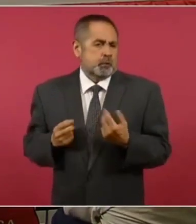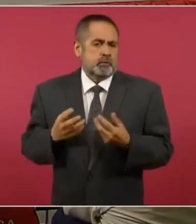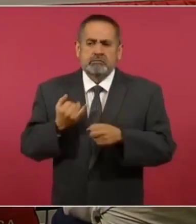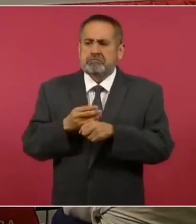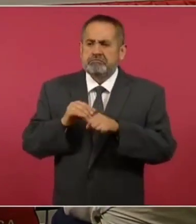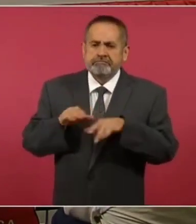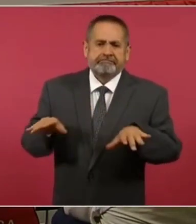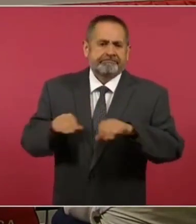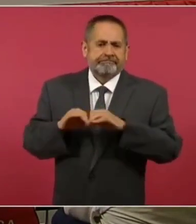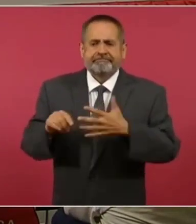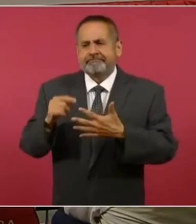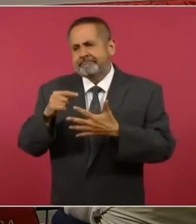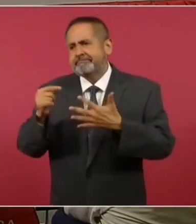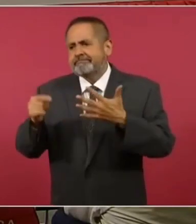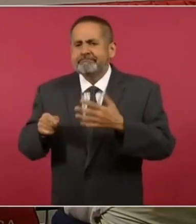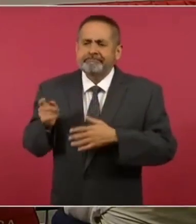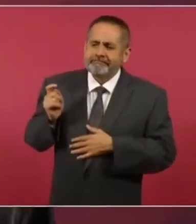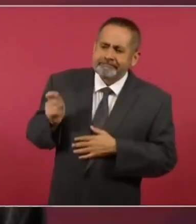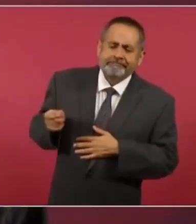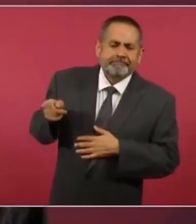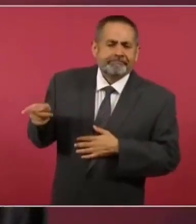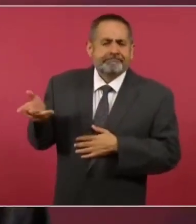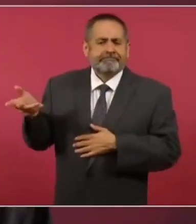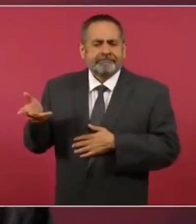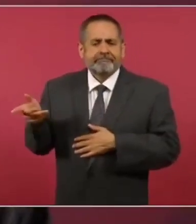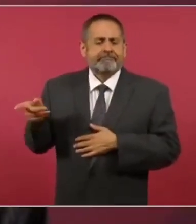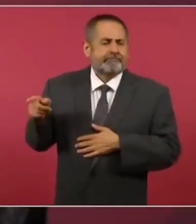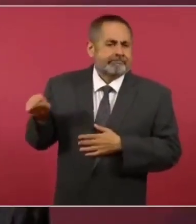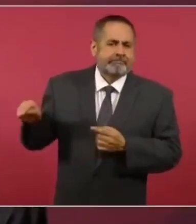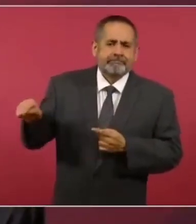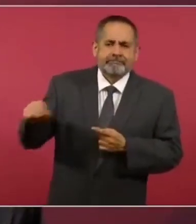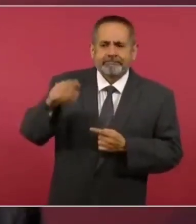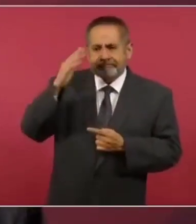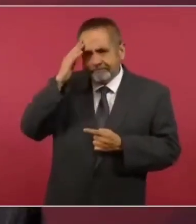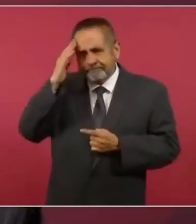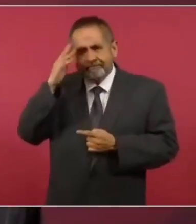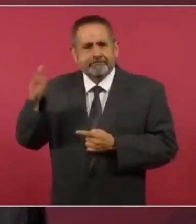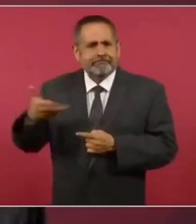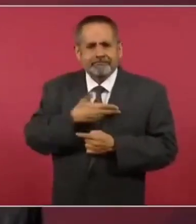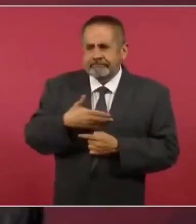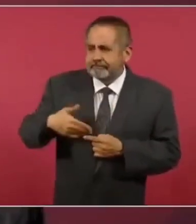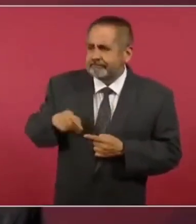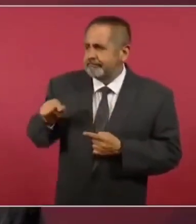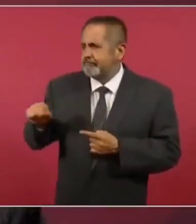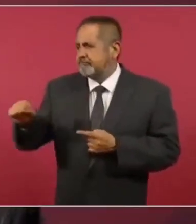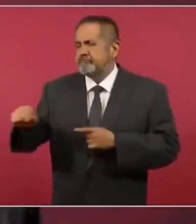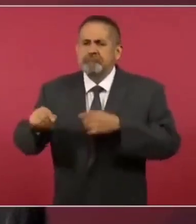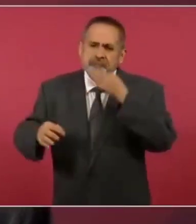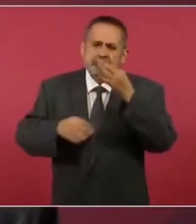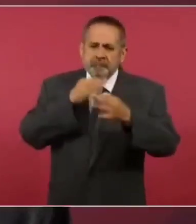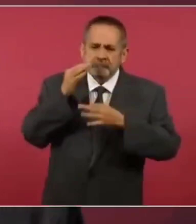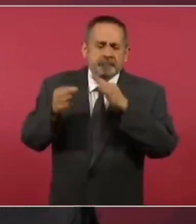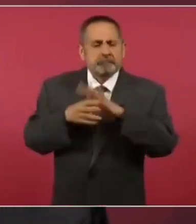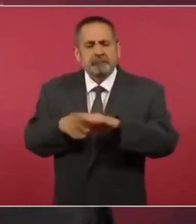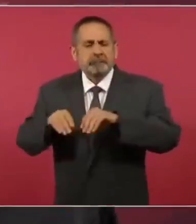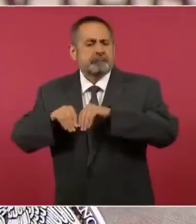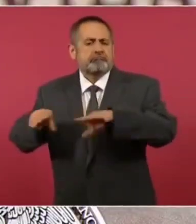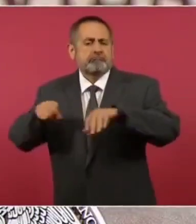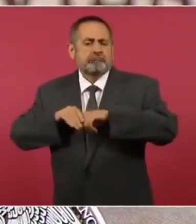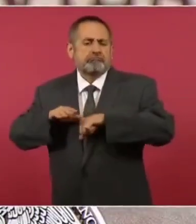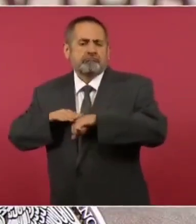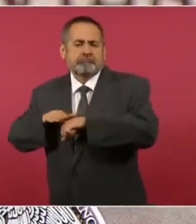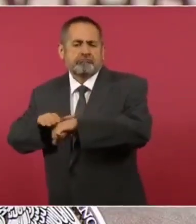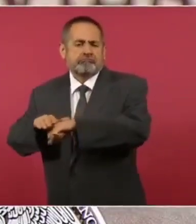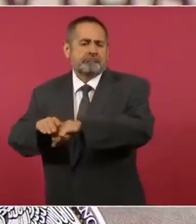sobre las diversas actividades de sus líderes y cualquier actualización en las políticas y